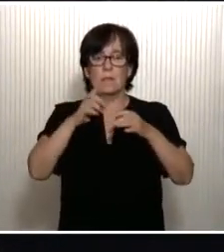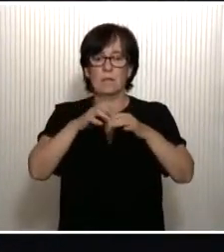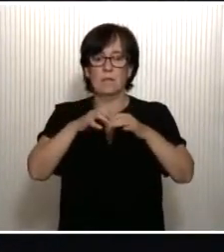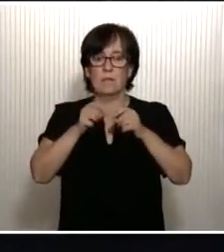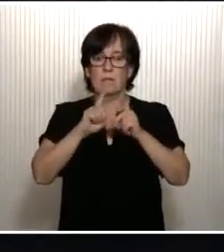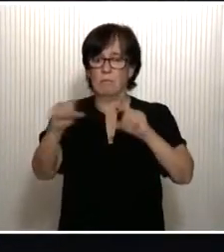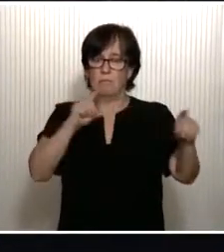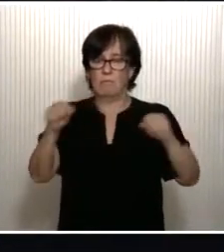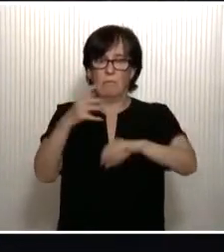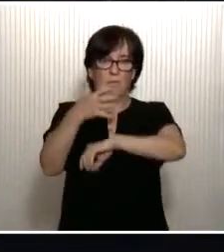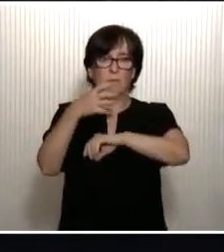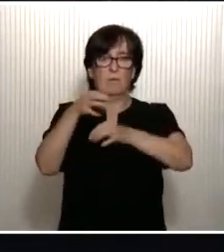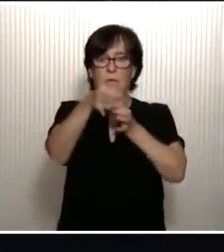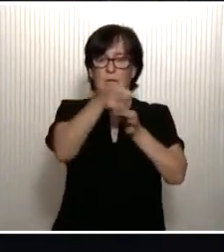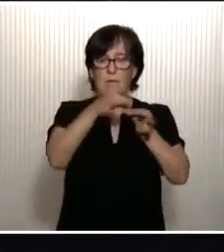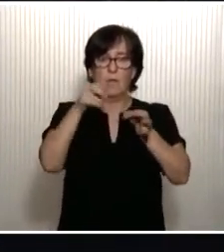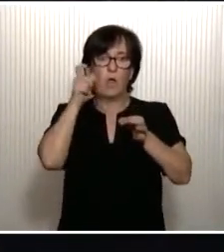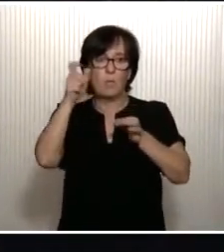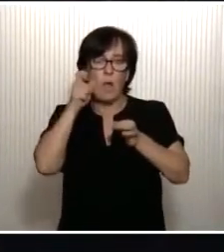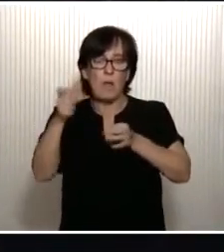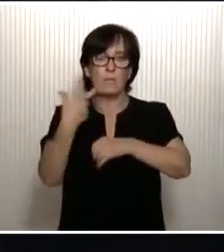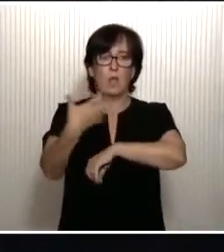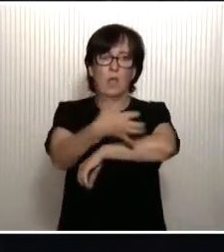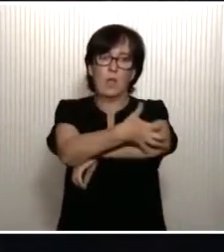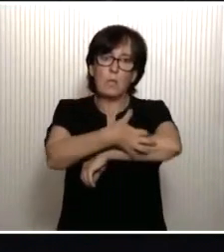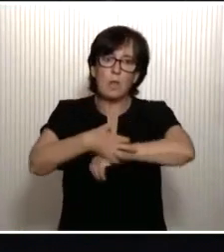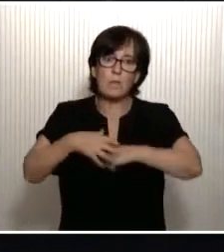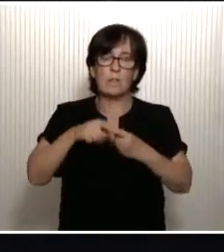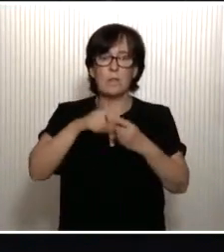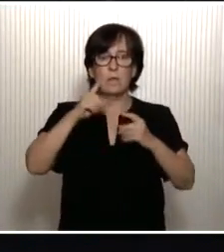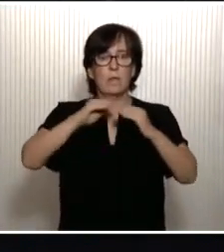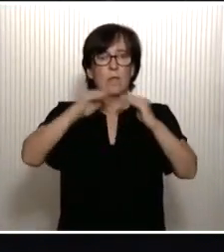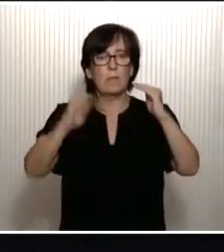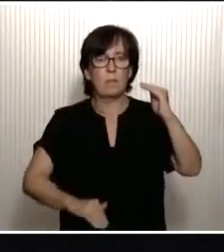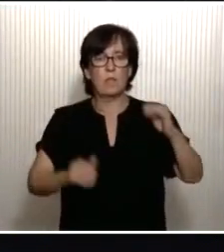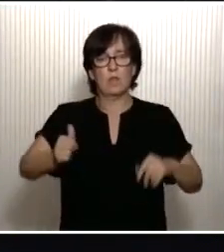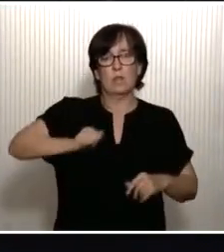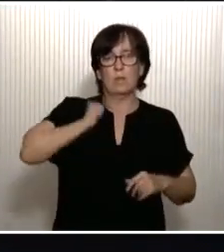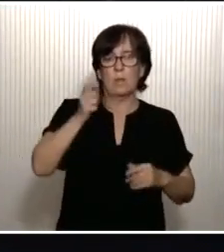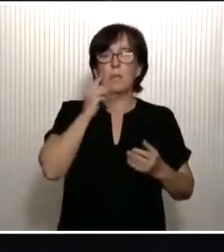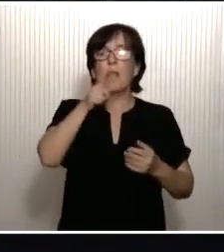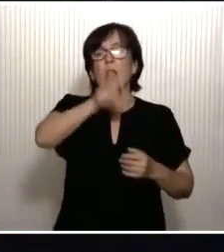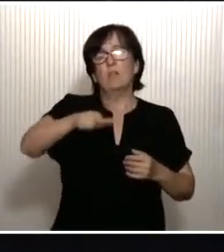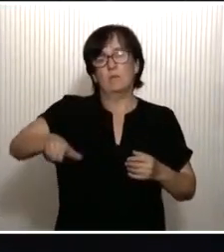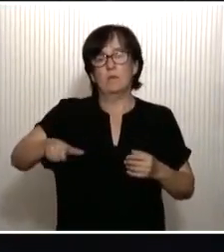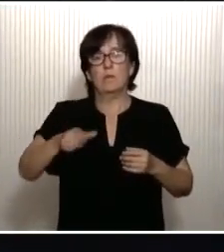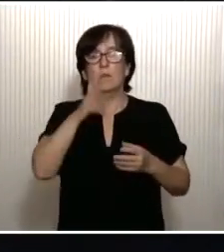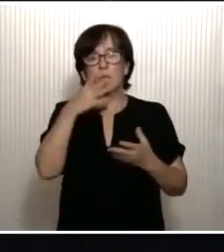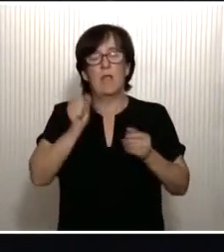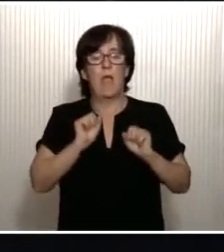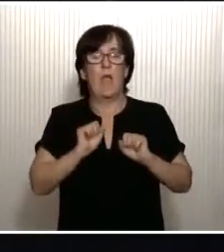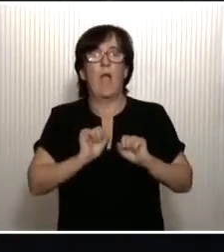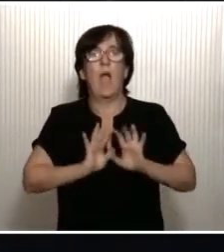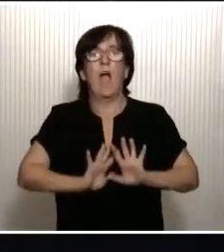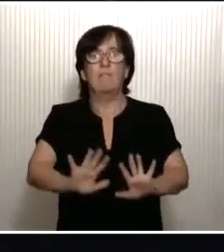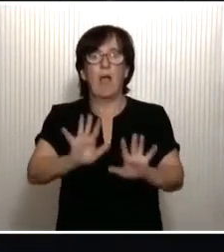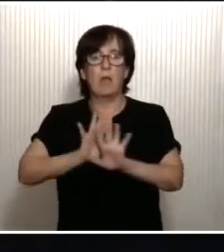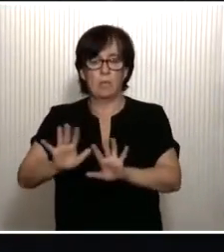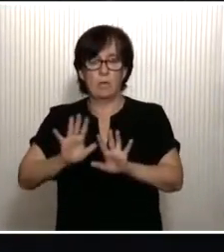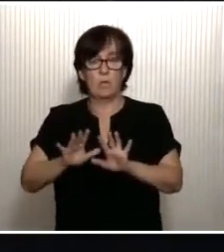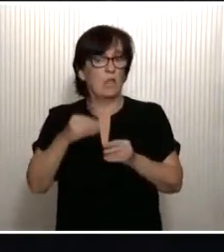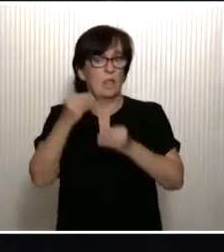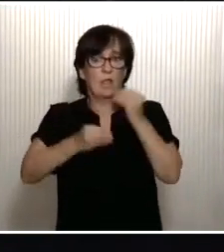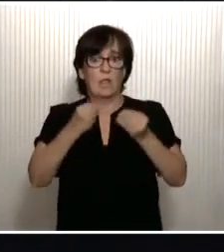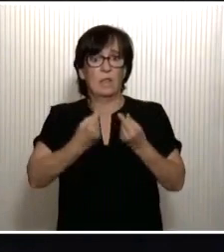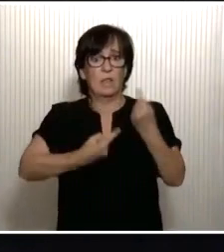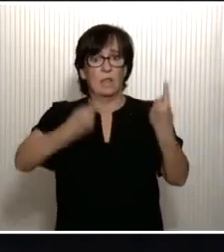el empobrecimiento de las zonas rurales, la disminución de oportunidades para sus habitantes, el abandono que está detrás